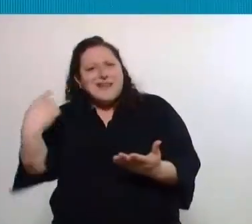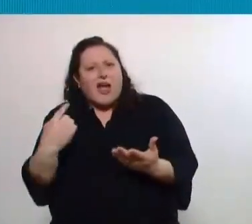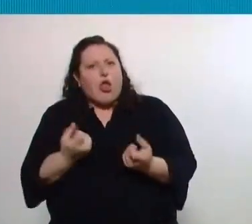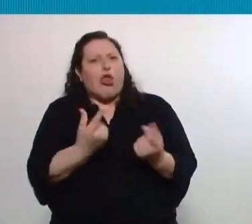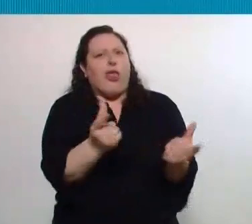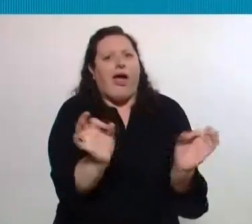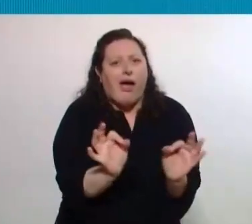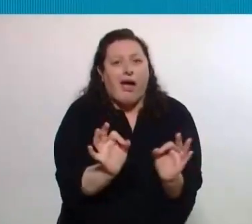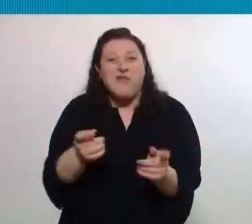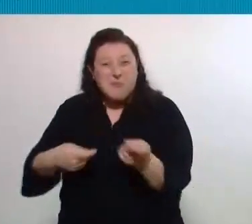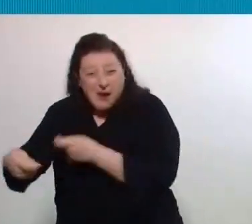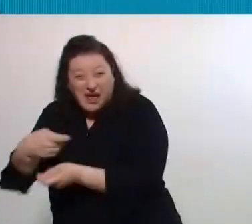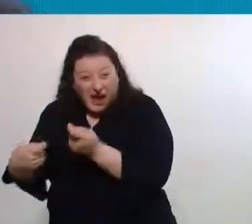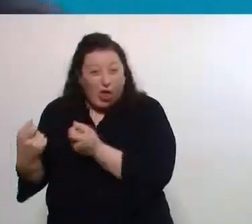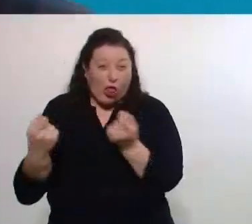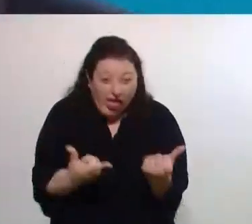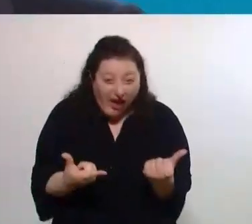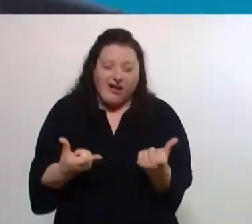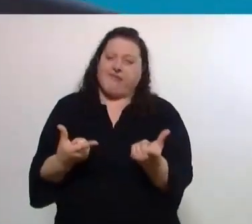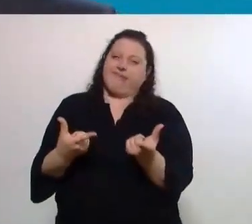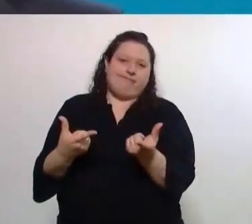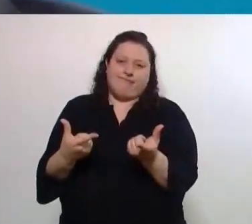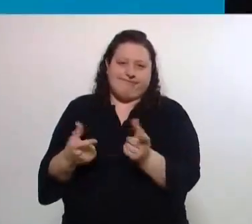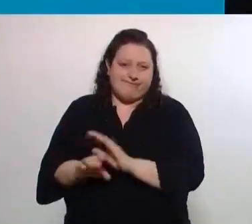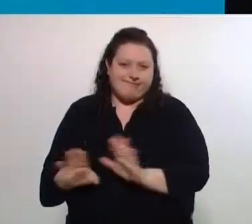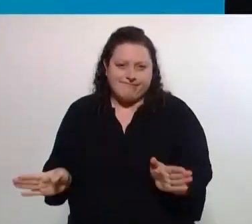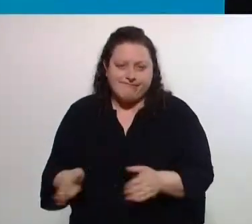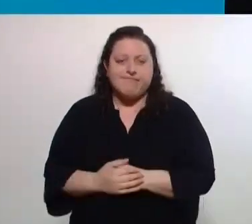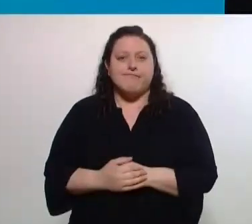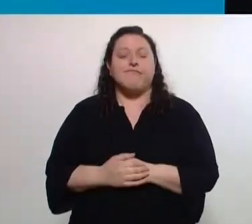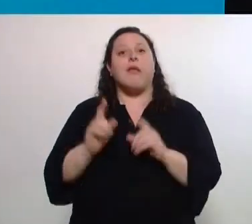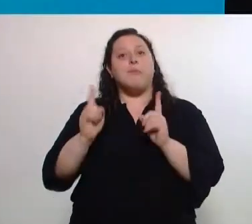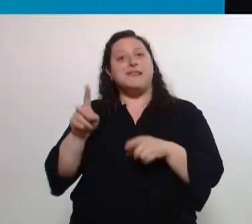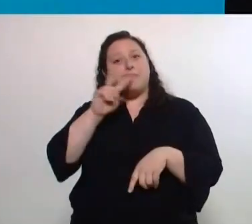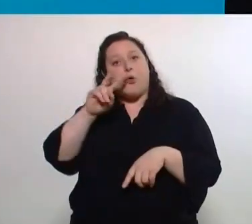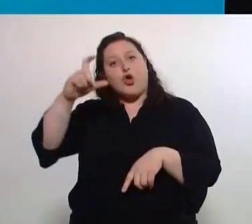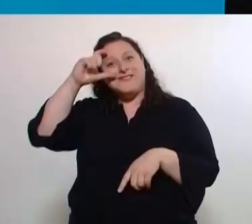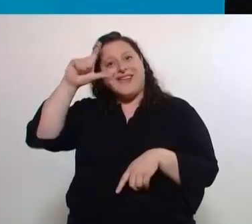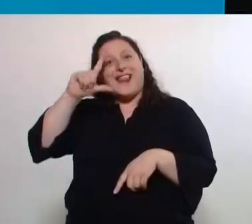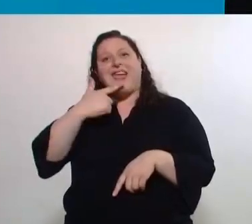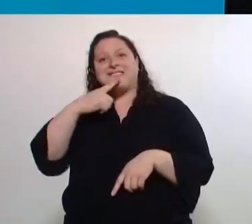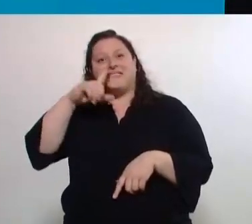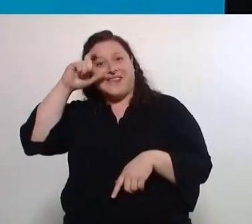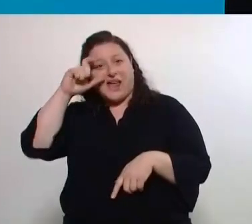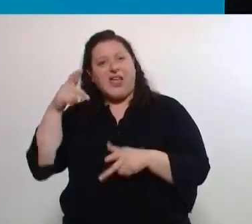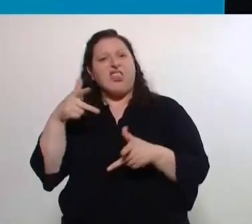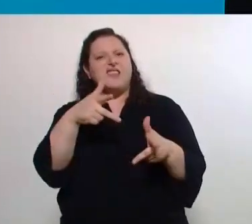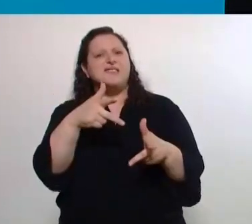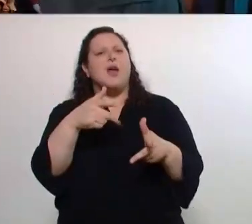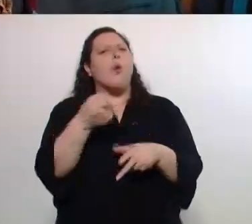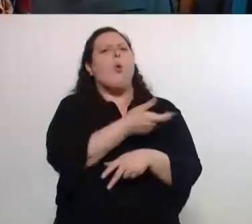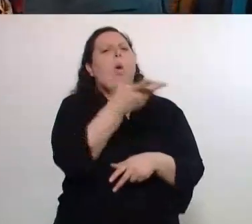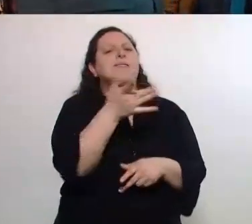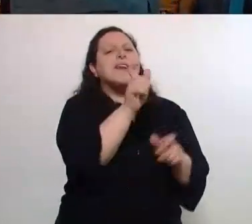a llegar el mercado. Celeste nos decía, miren el número de personas con discapacidad